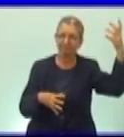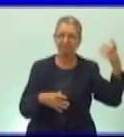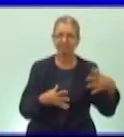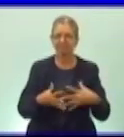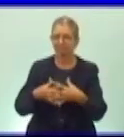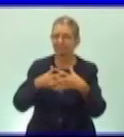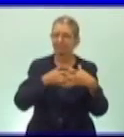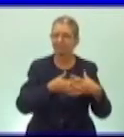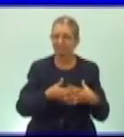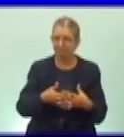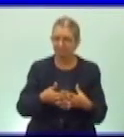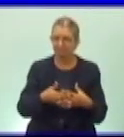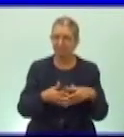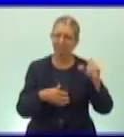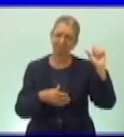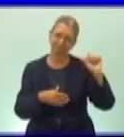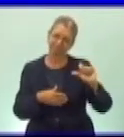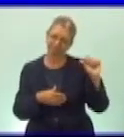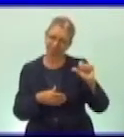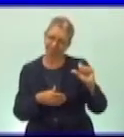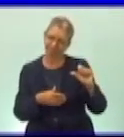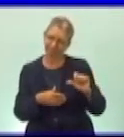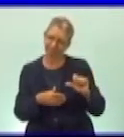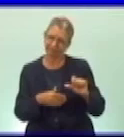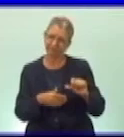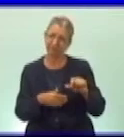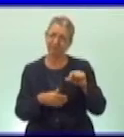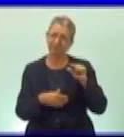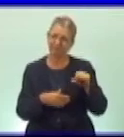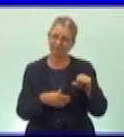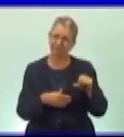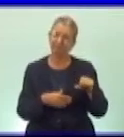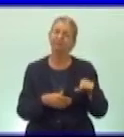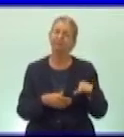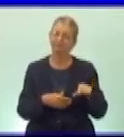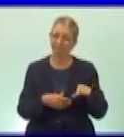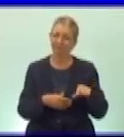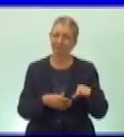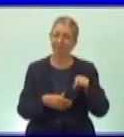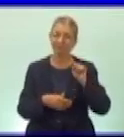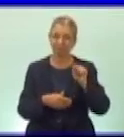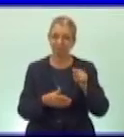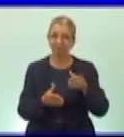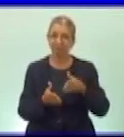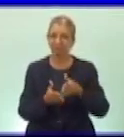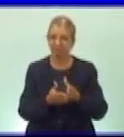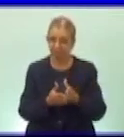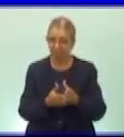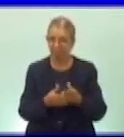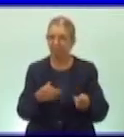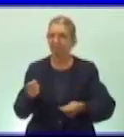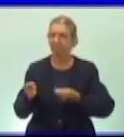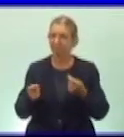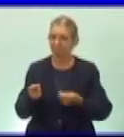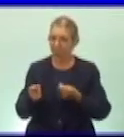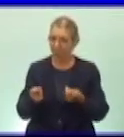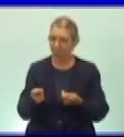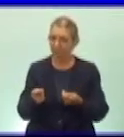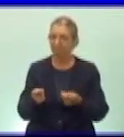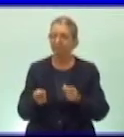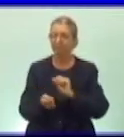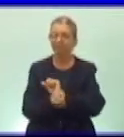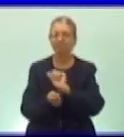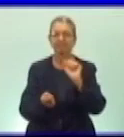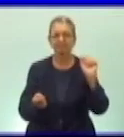se luchaba contra los malos gobernantes y el imperialismo yanqui ahí continuaron las luchas los cubanos por lograr su